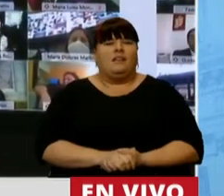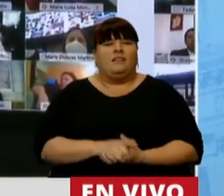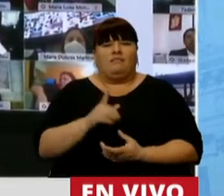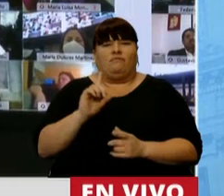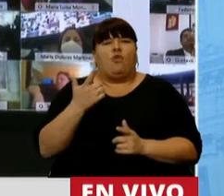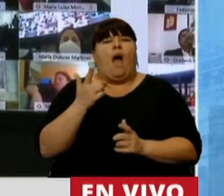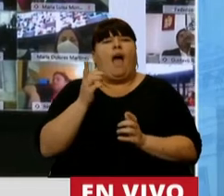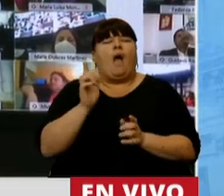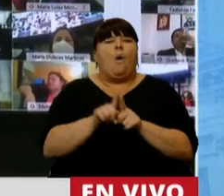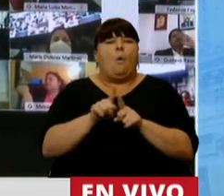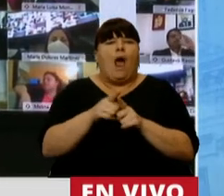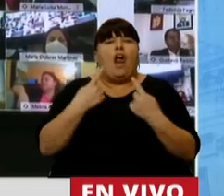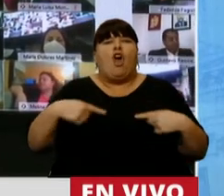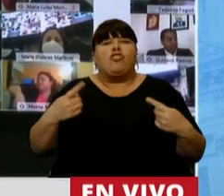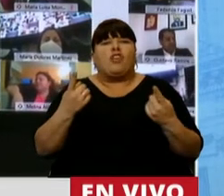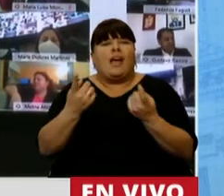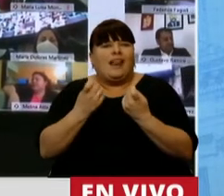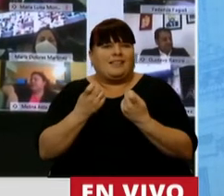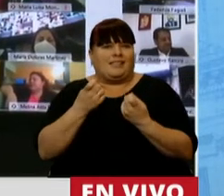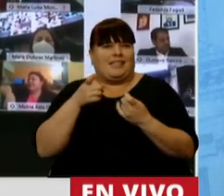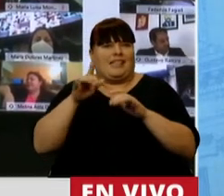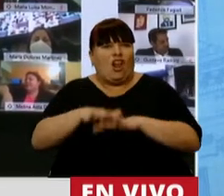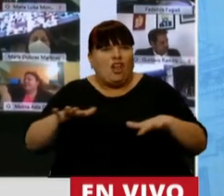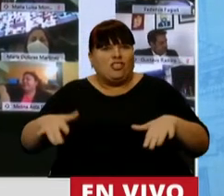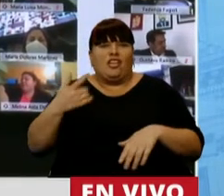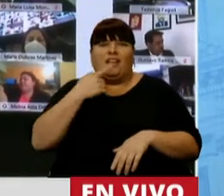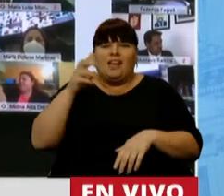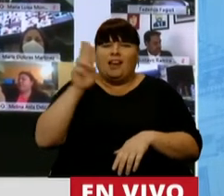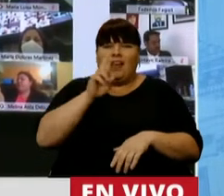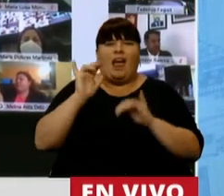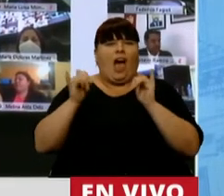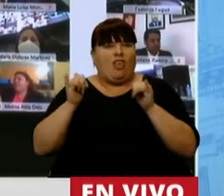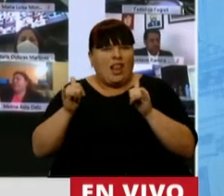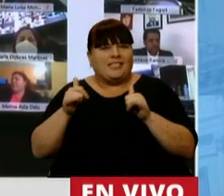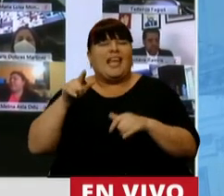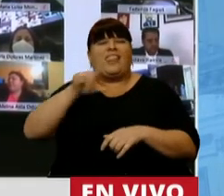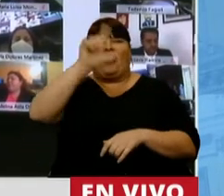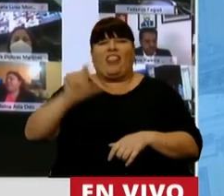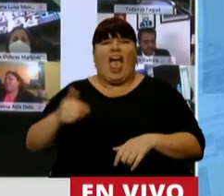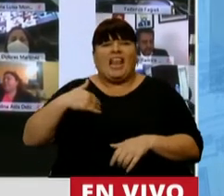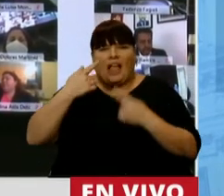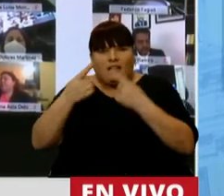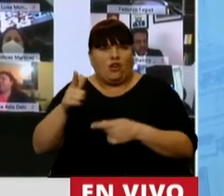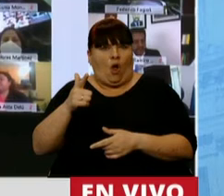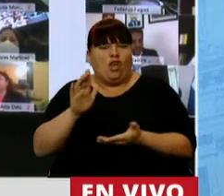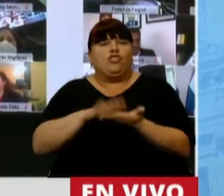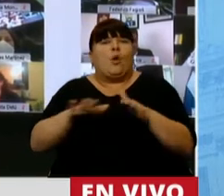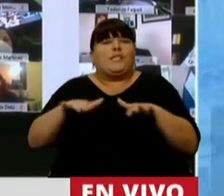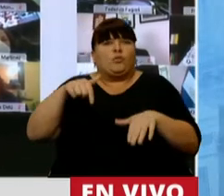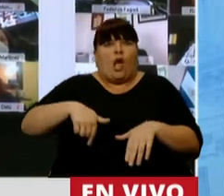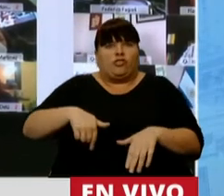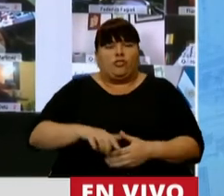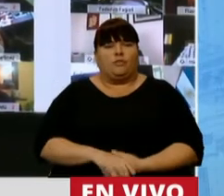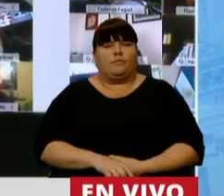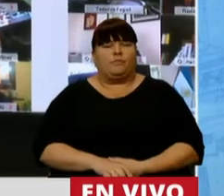se compadece con las necesidades de los niños, niñas y adolescentes de la República Argentina en el contexto que nos